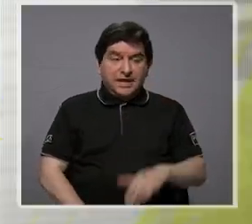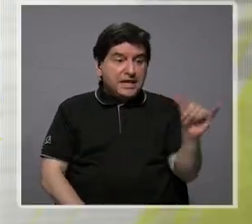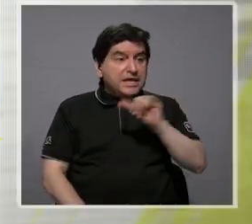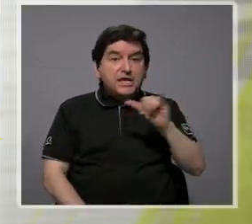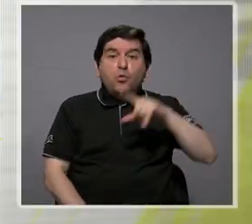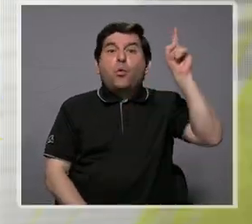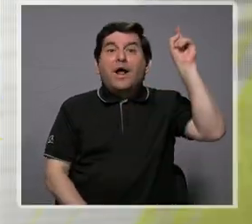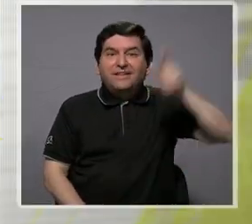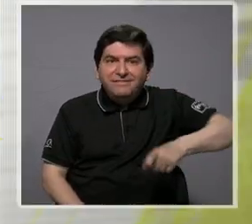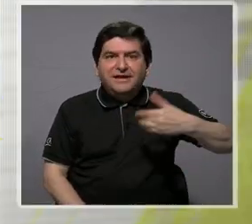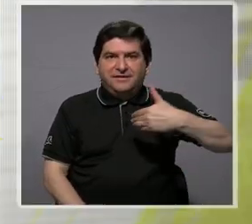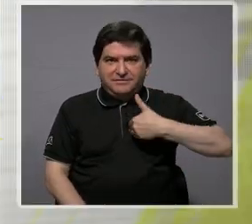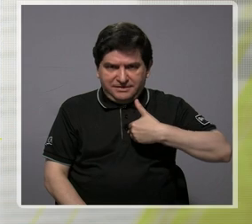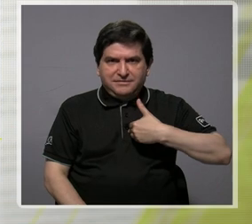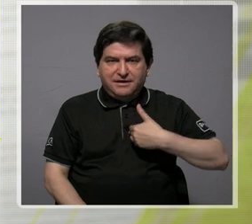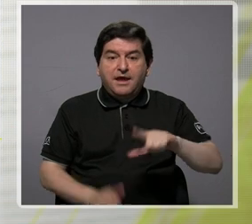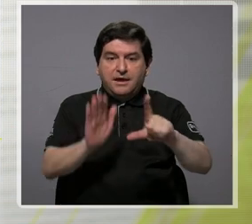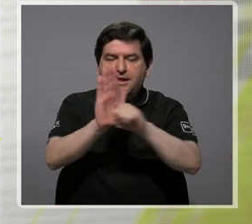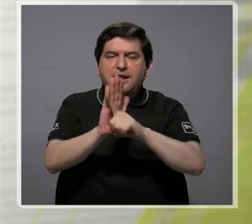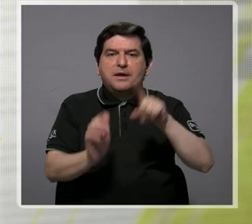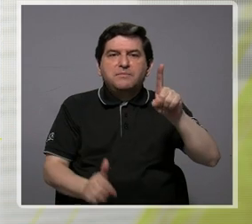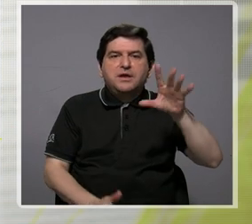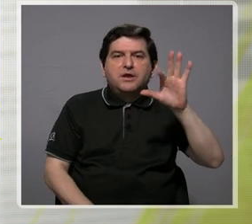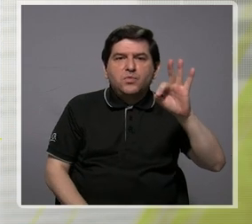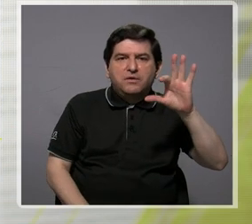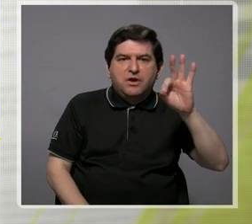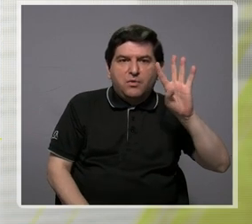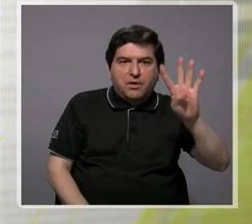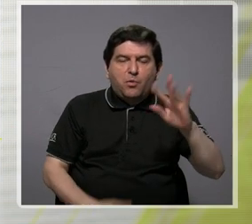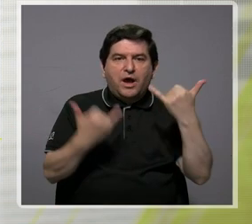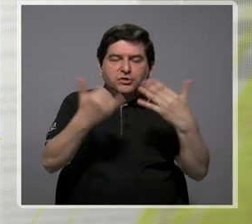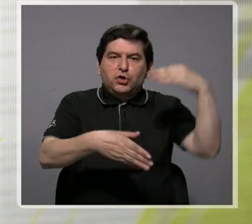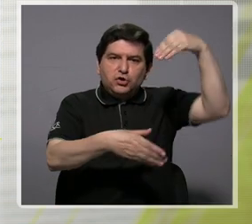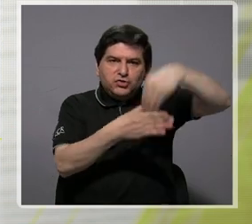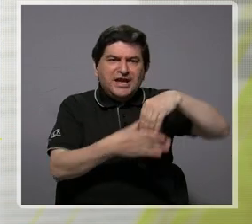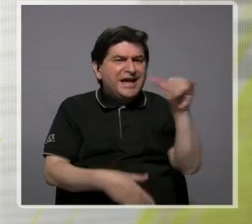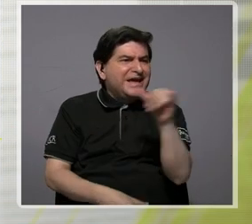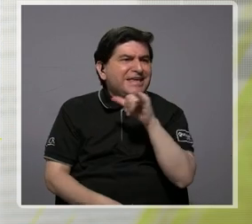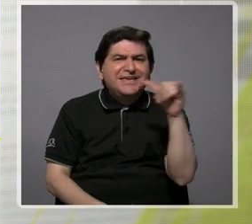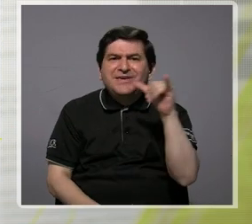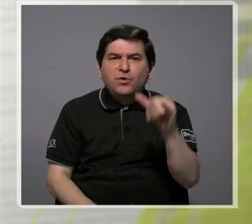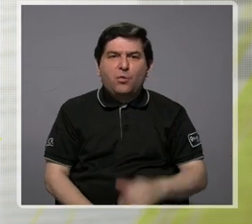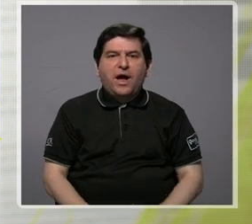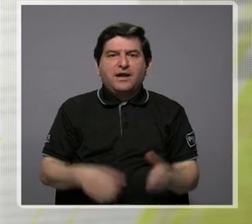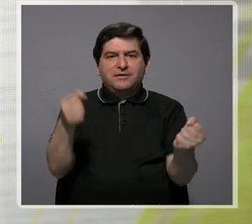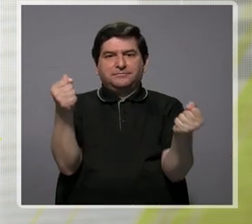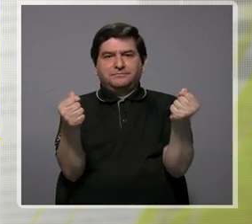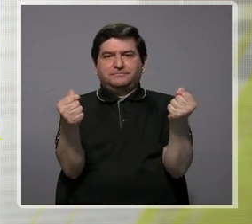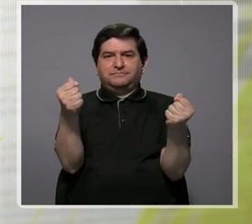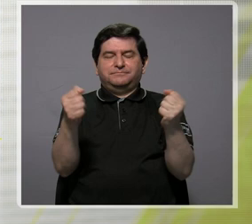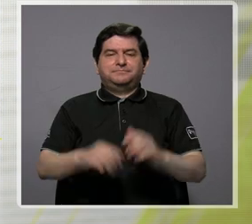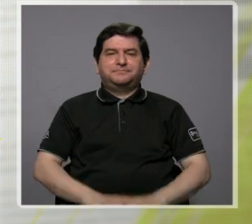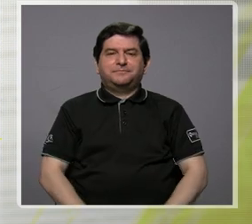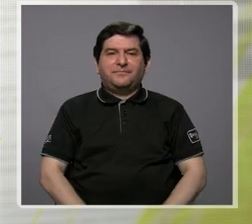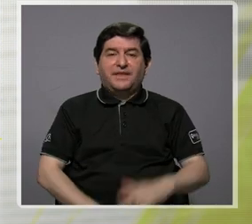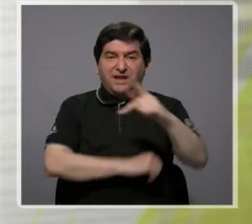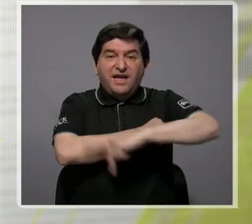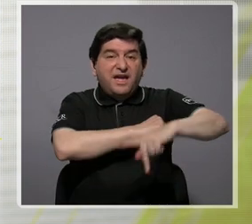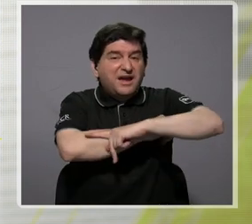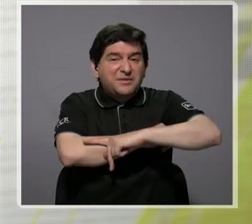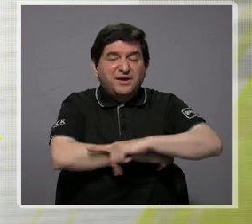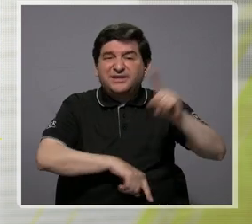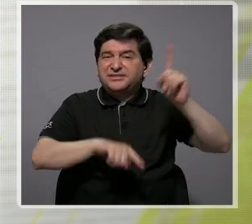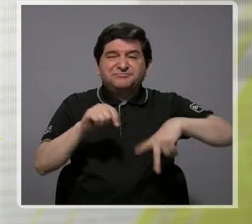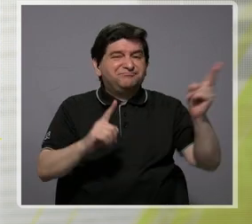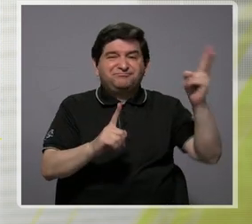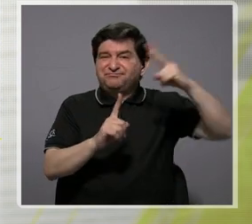mismo debería estar, porque de hecho en la ley de 1994 está incluido, eso mismo deberíamos de tener para los vehículos. Bueno, en nuestro país no se ha